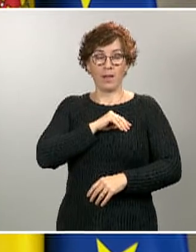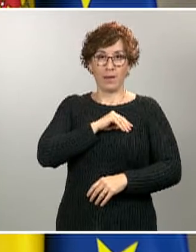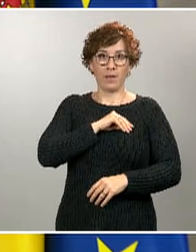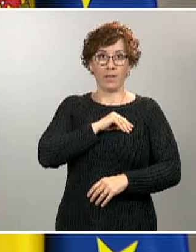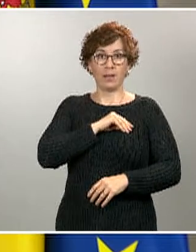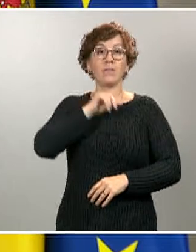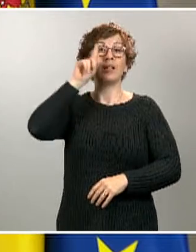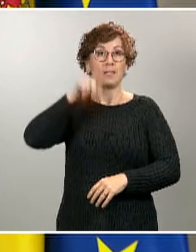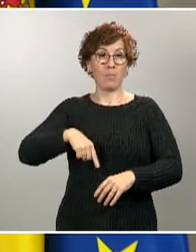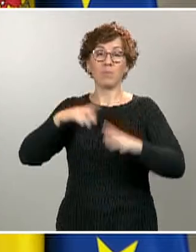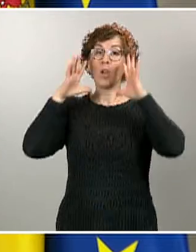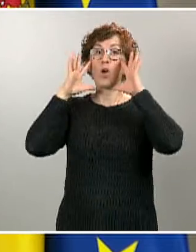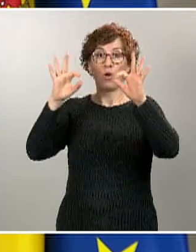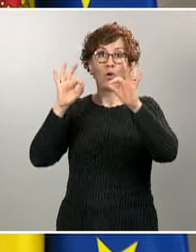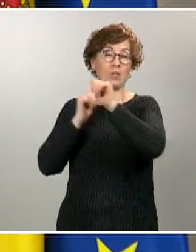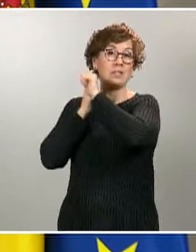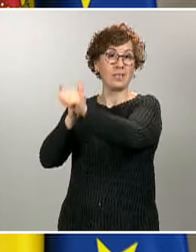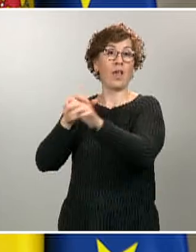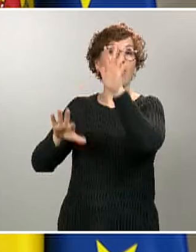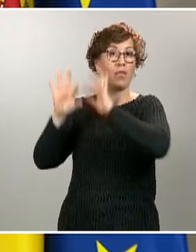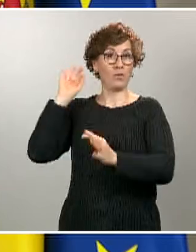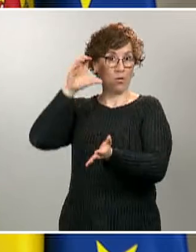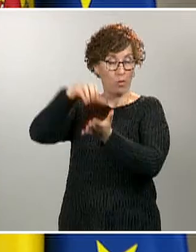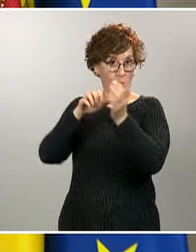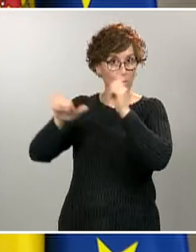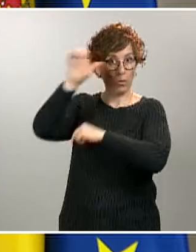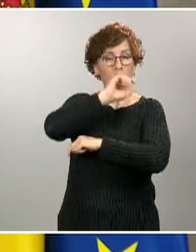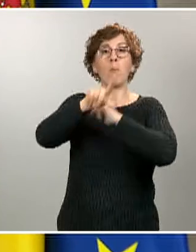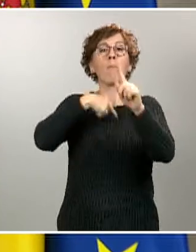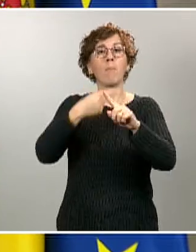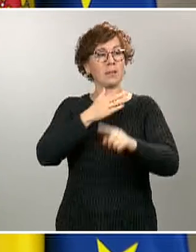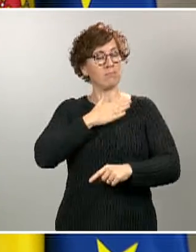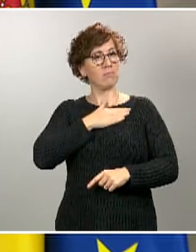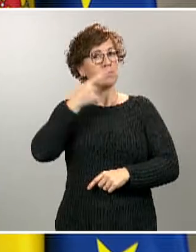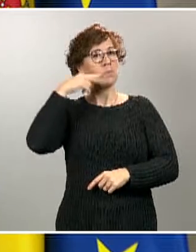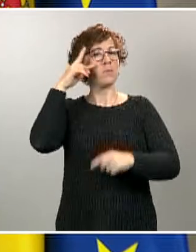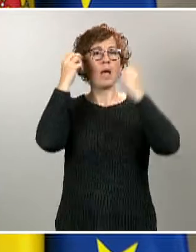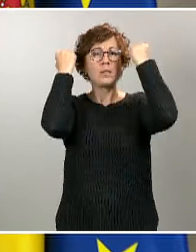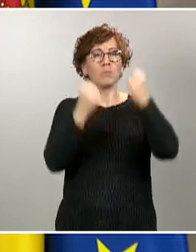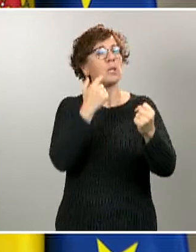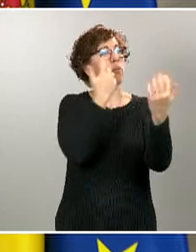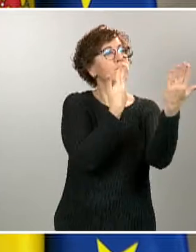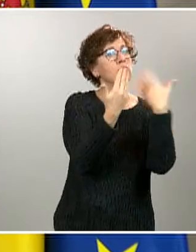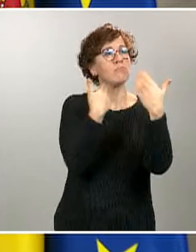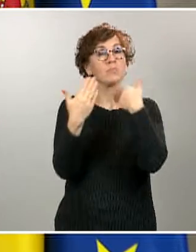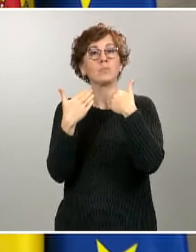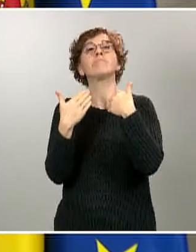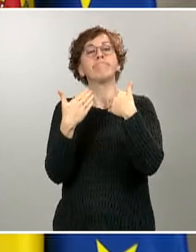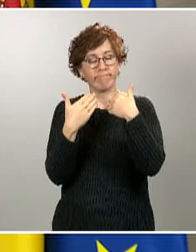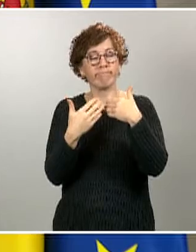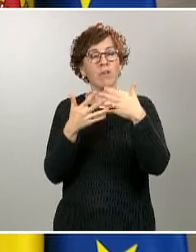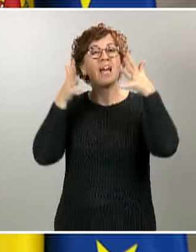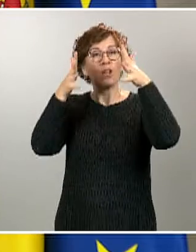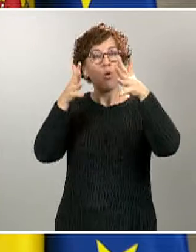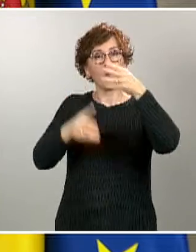DCDC y consultados también nuestros expertos, recomienda como uso complementario esta mascarilla, especialmente en los